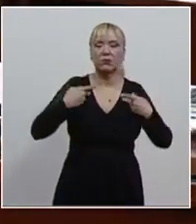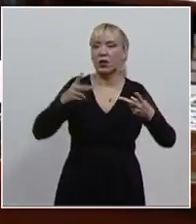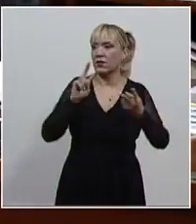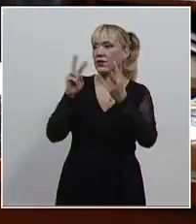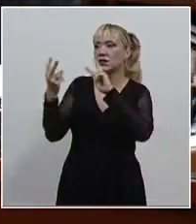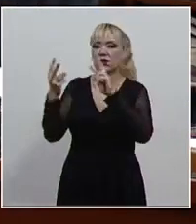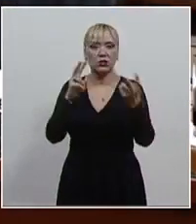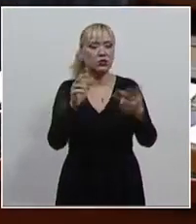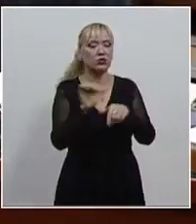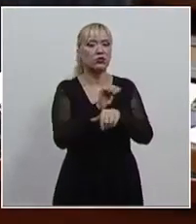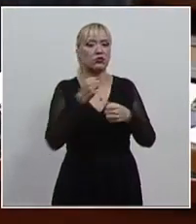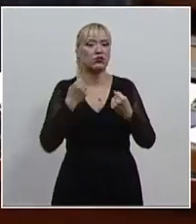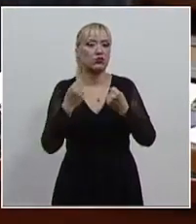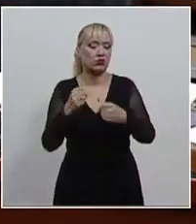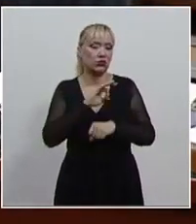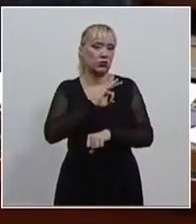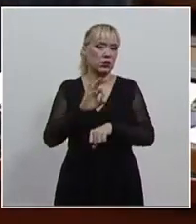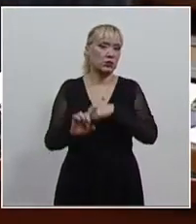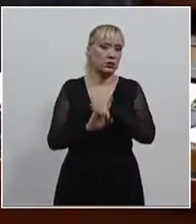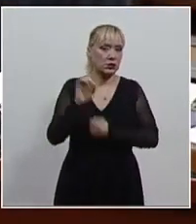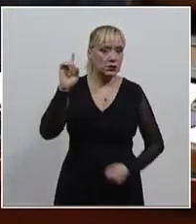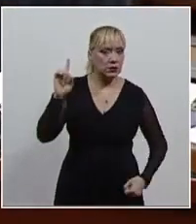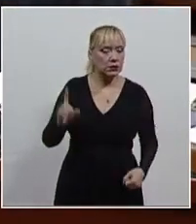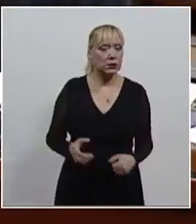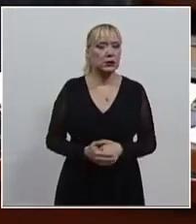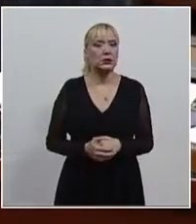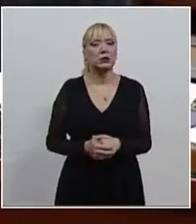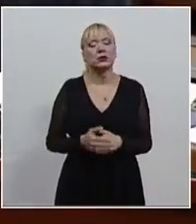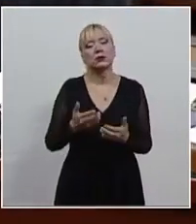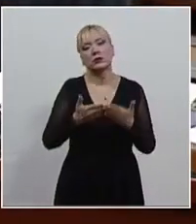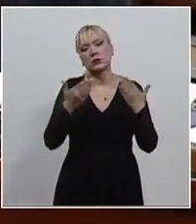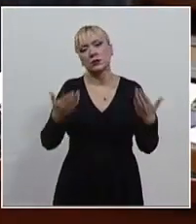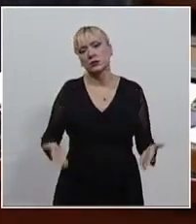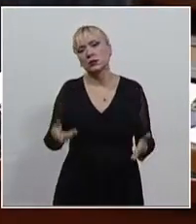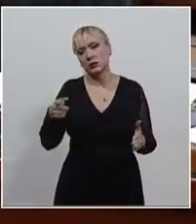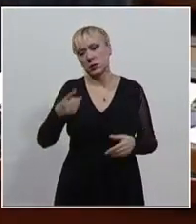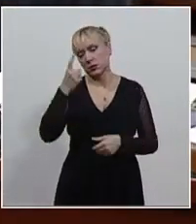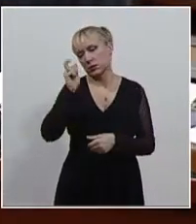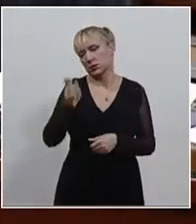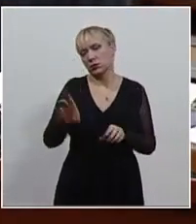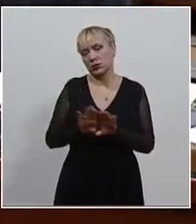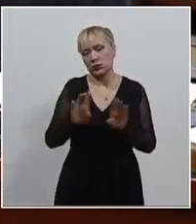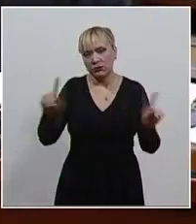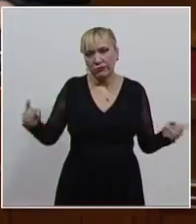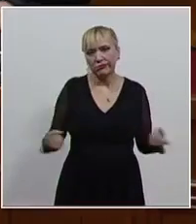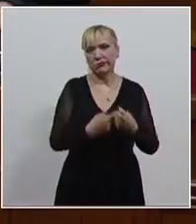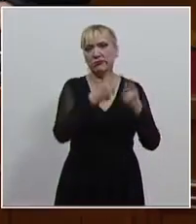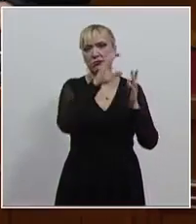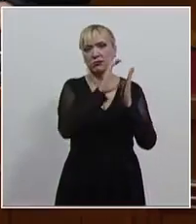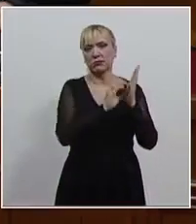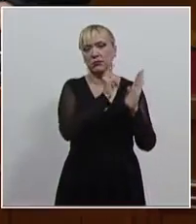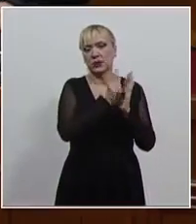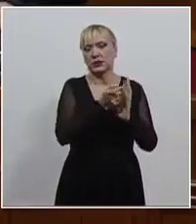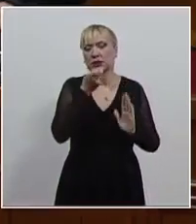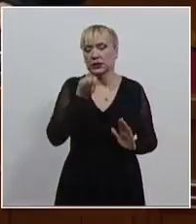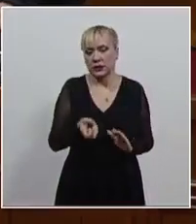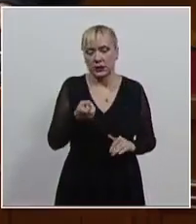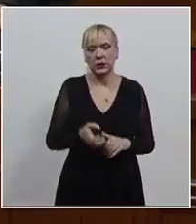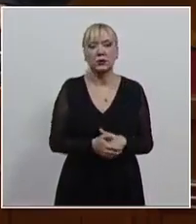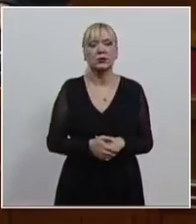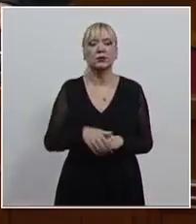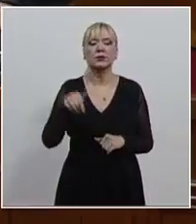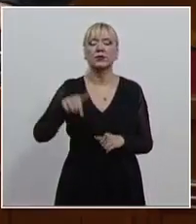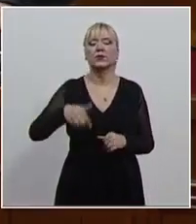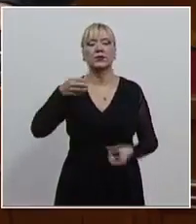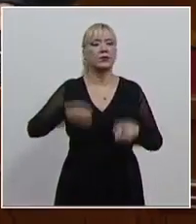o a conductores de vehículos. En el primer asunto resuelto, en la primera acción de inconstitucionalidad resuelta en esta sesión, el